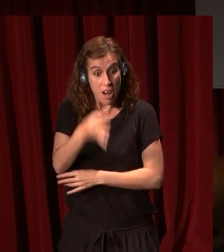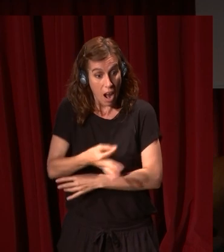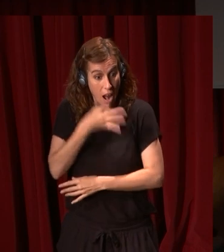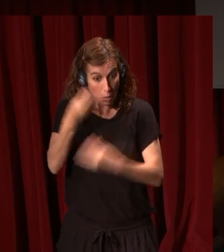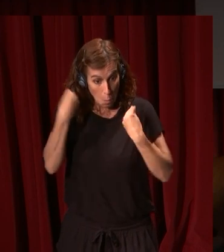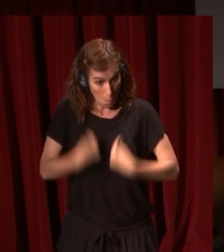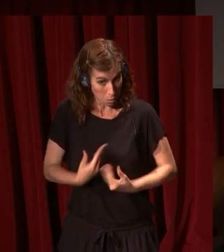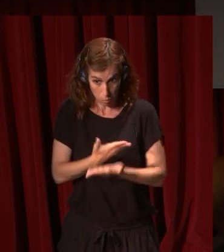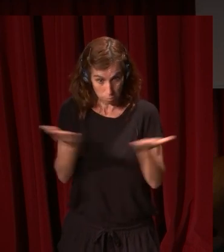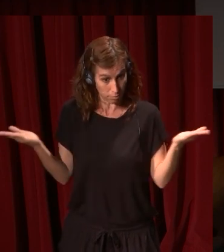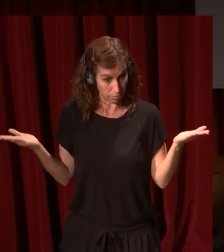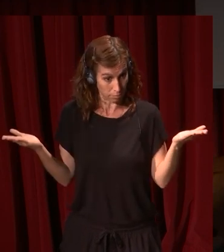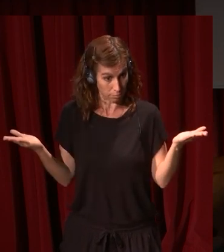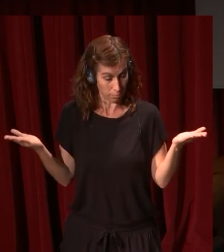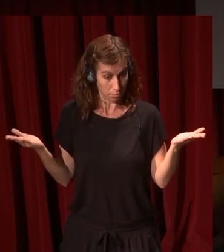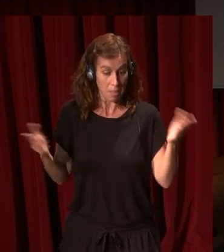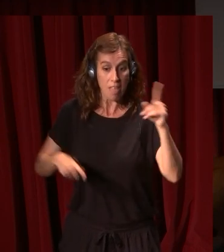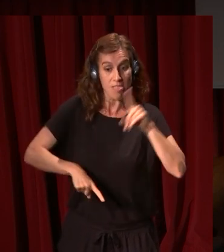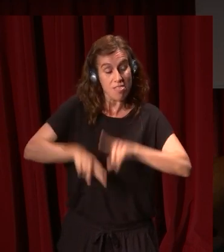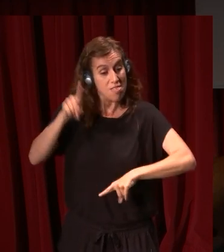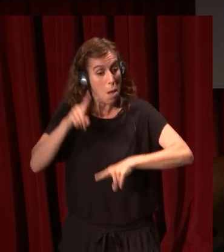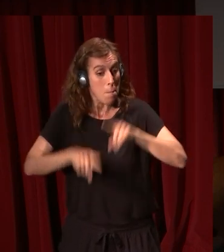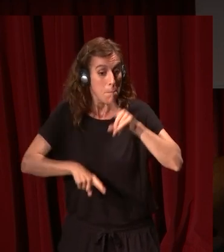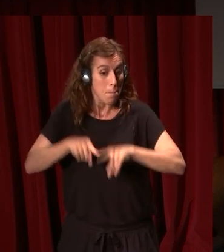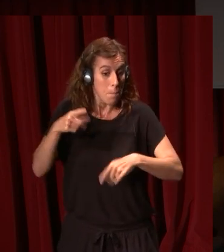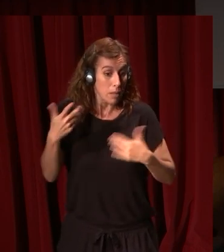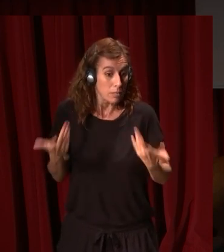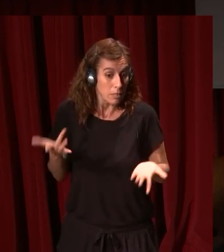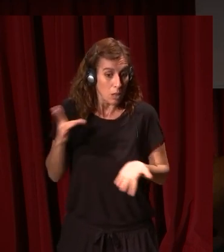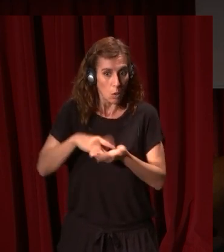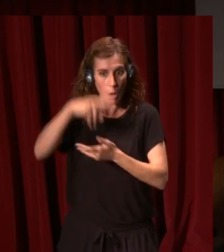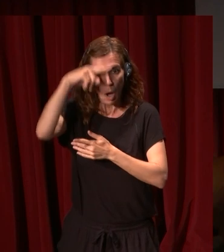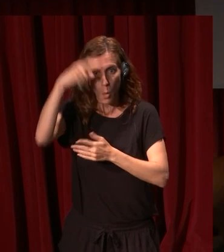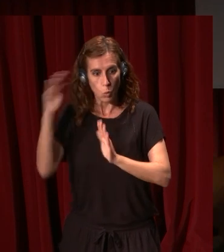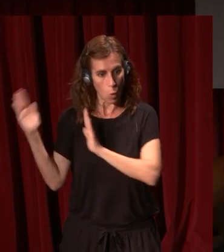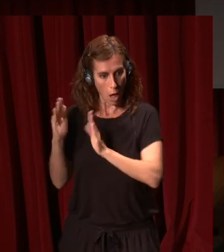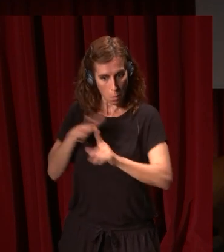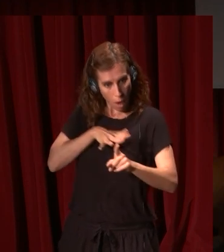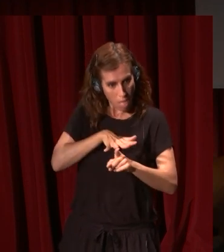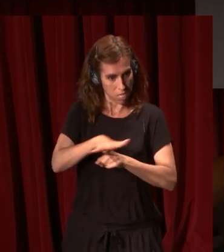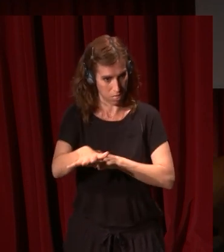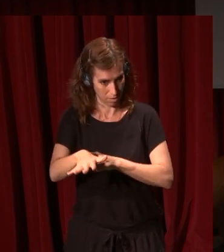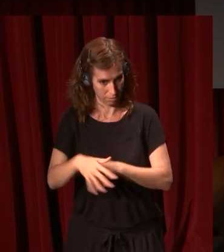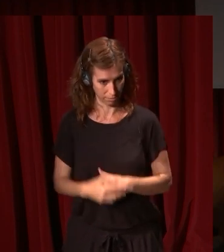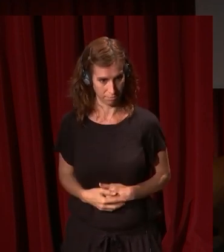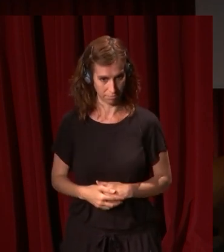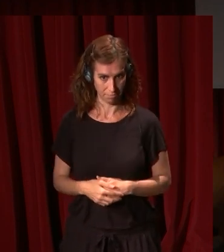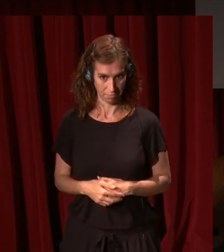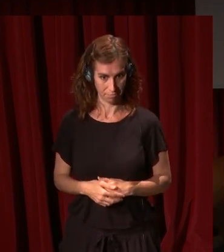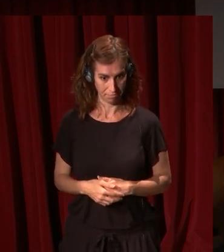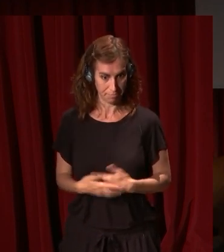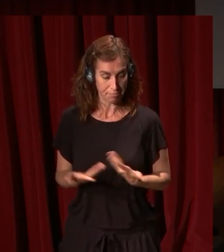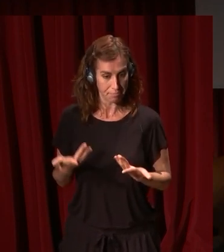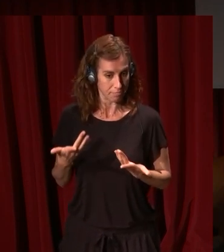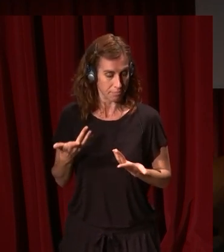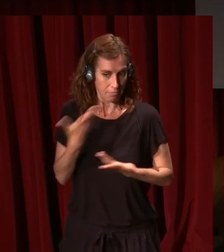cualquier otro, está muy condicionado por la cultura de esa época, por lo que esa época entendía como